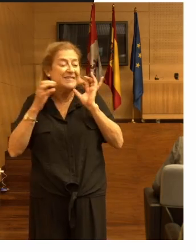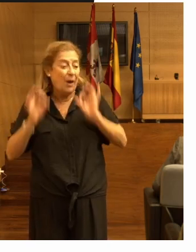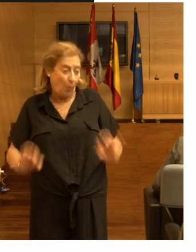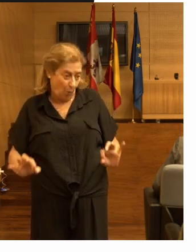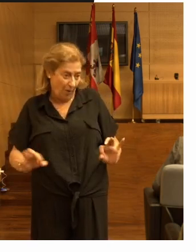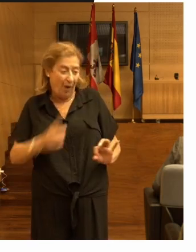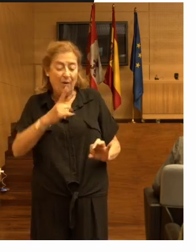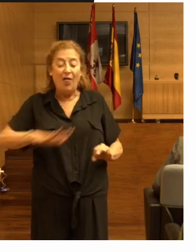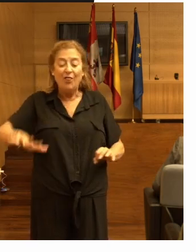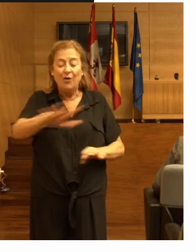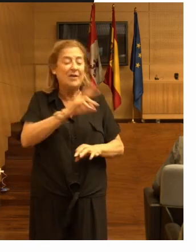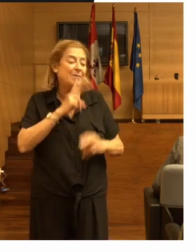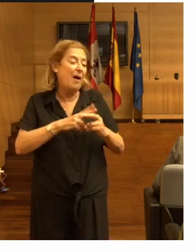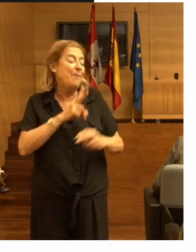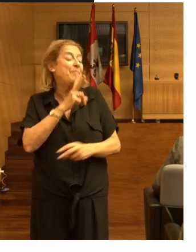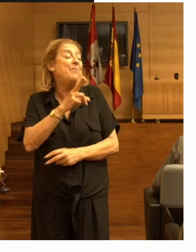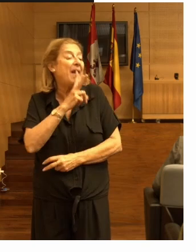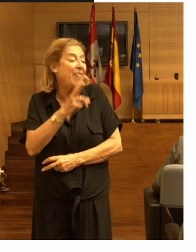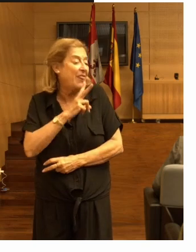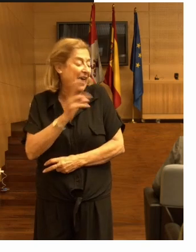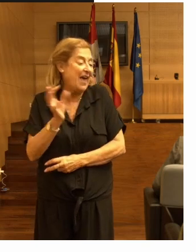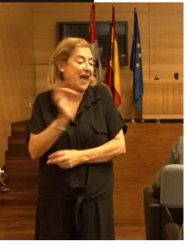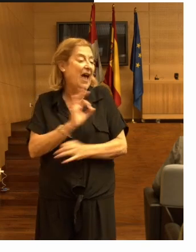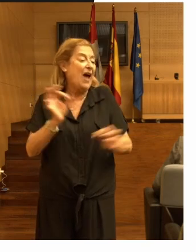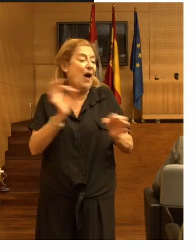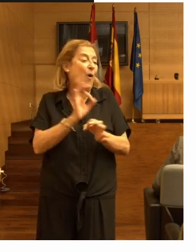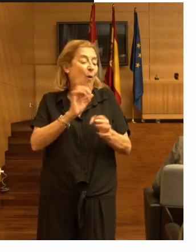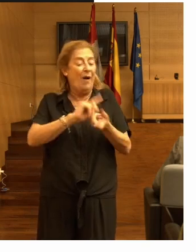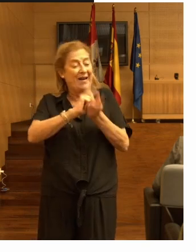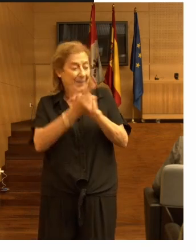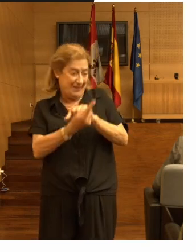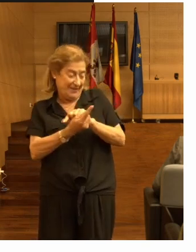verde o el contrario